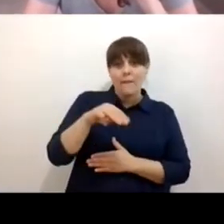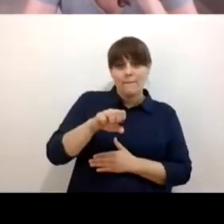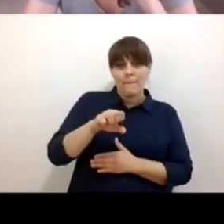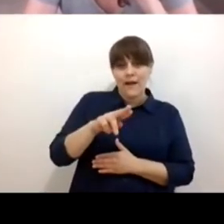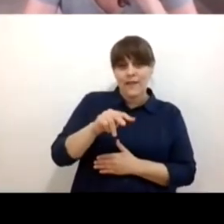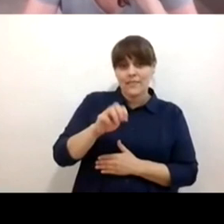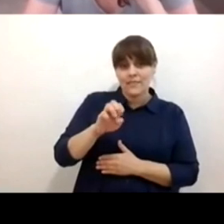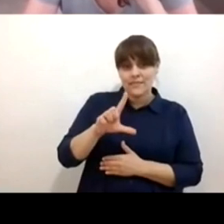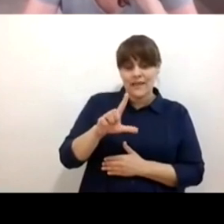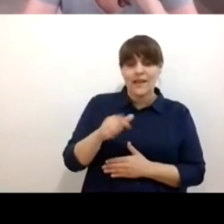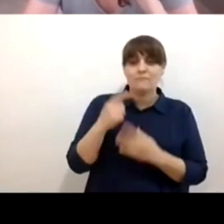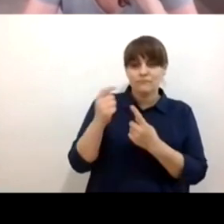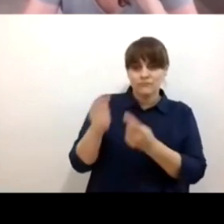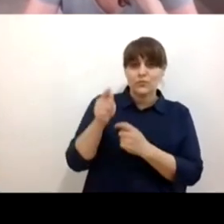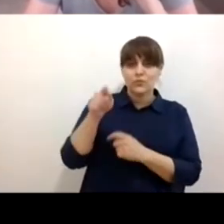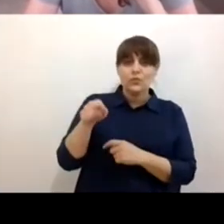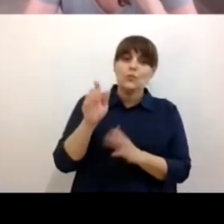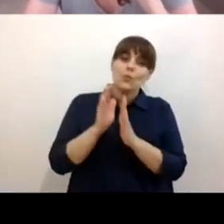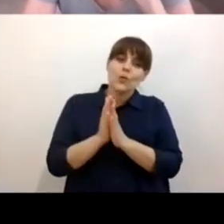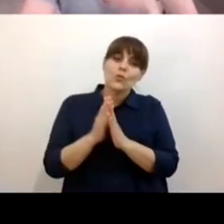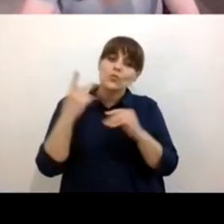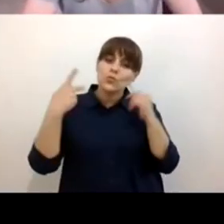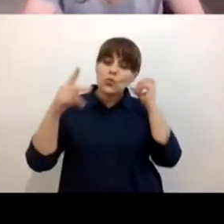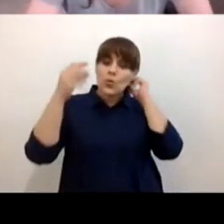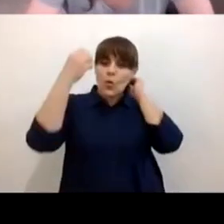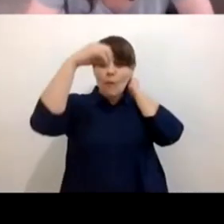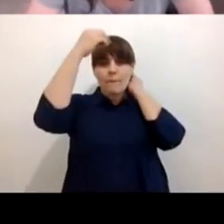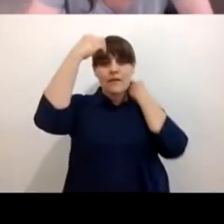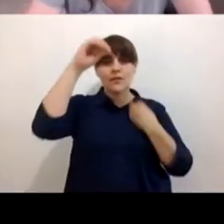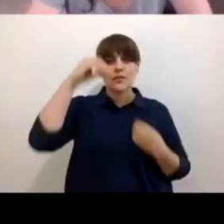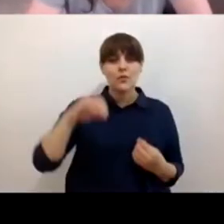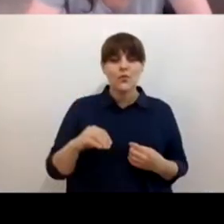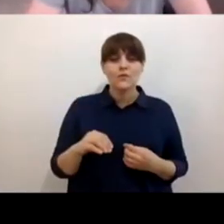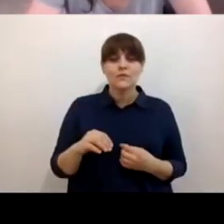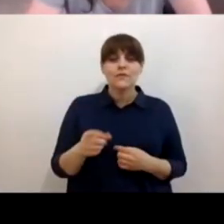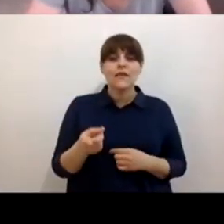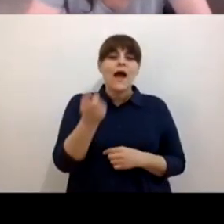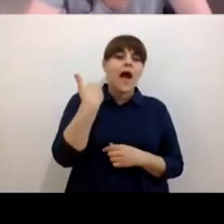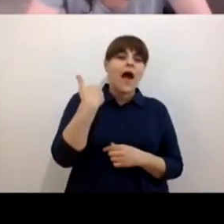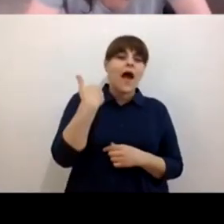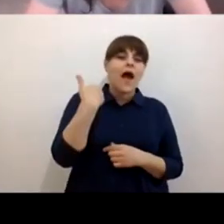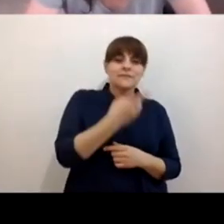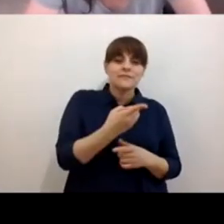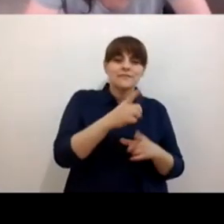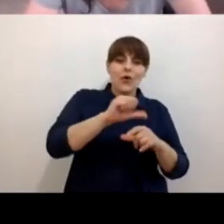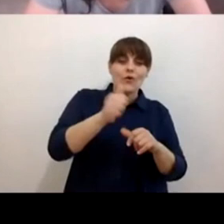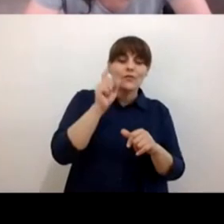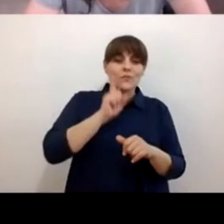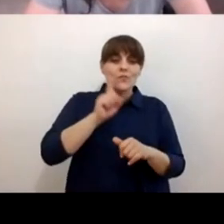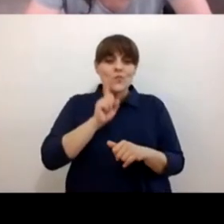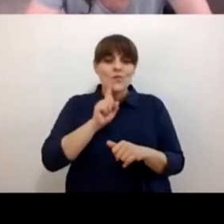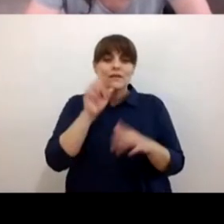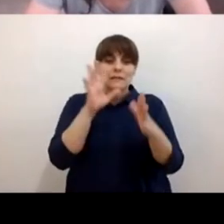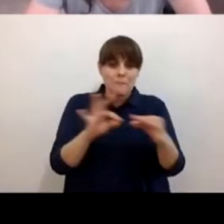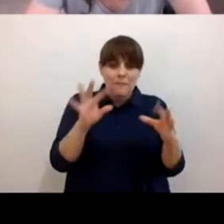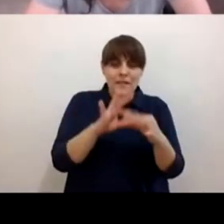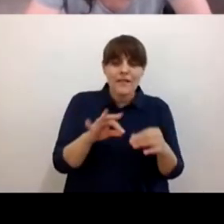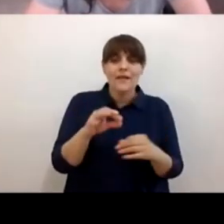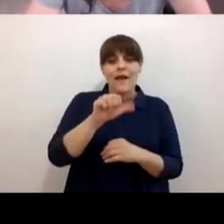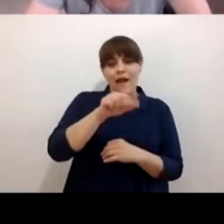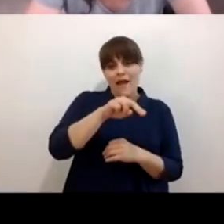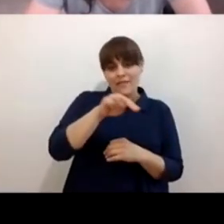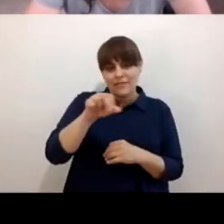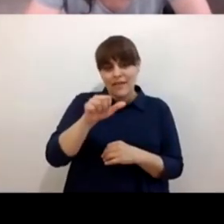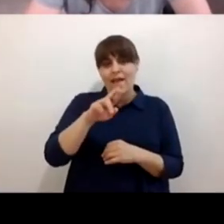de que nos regales un comentario sobre lo de Ana Reina Soren sobre lo que te venga a tu